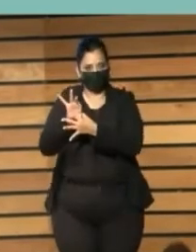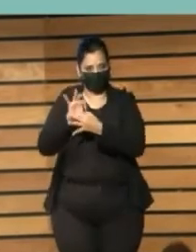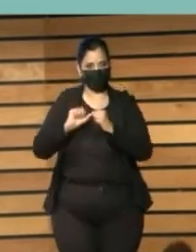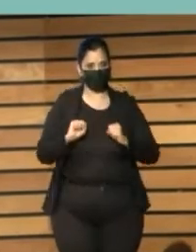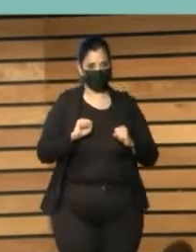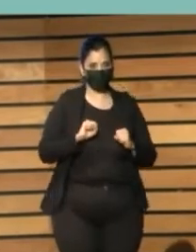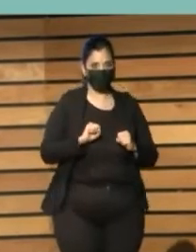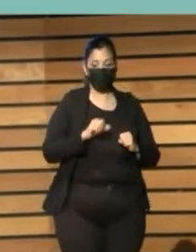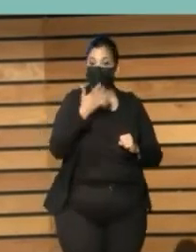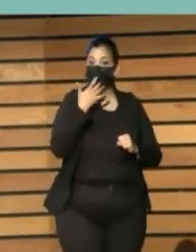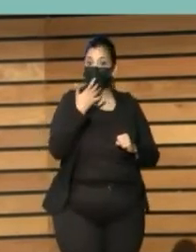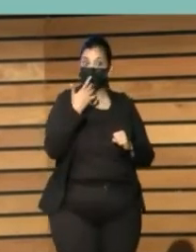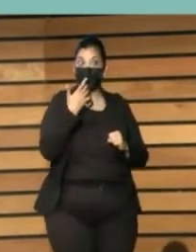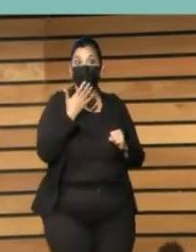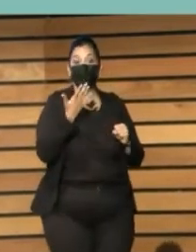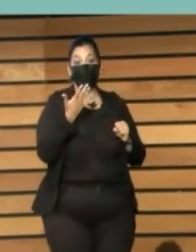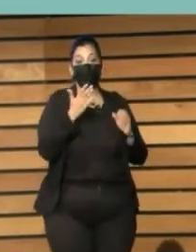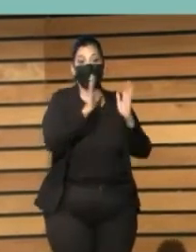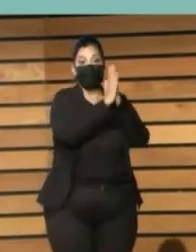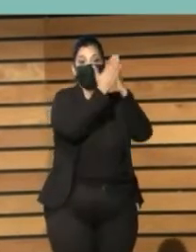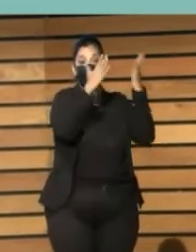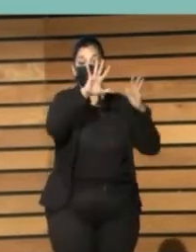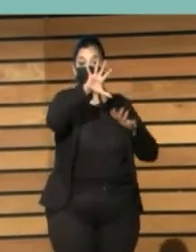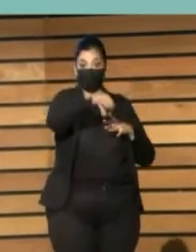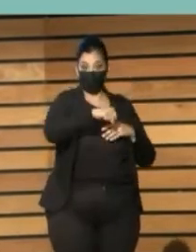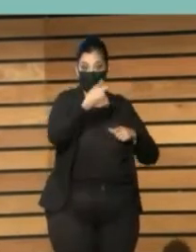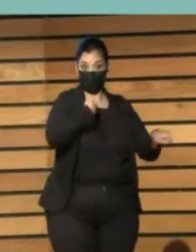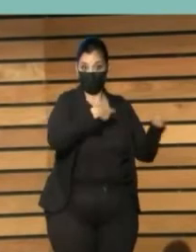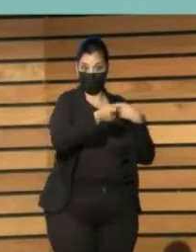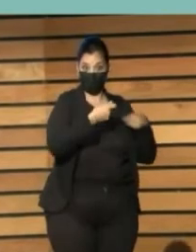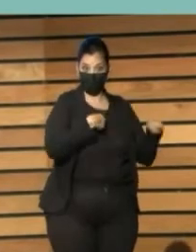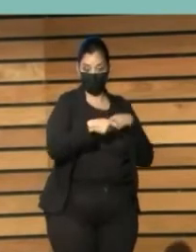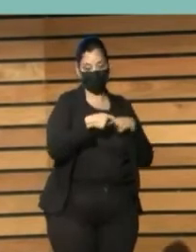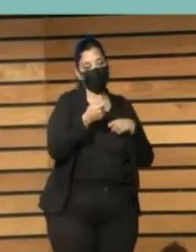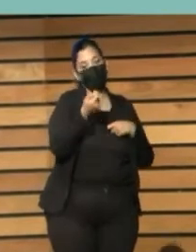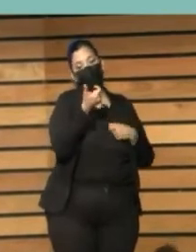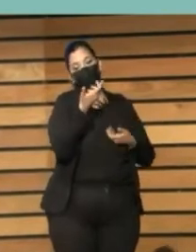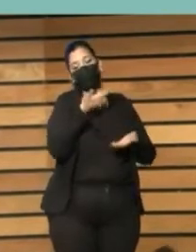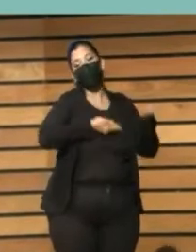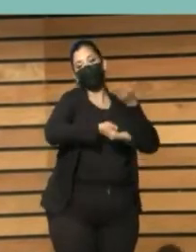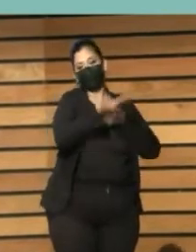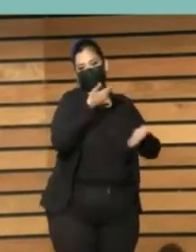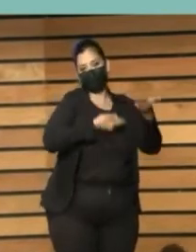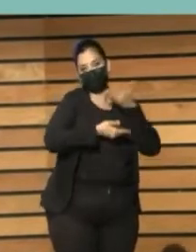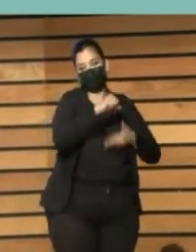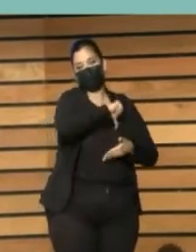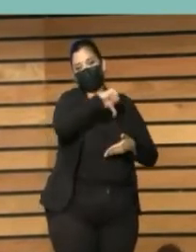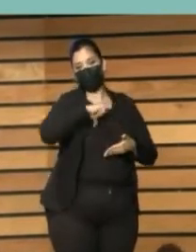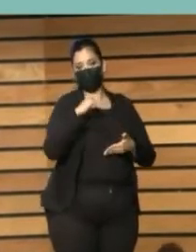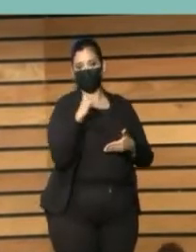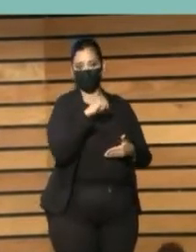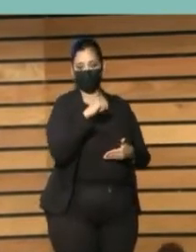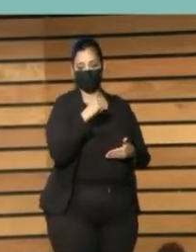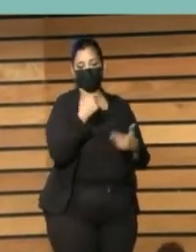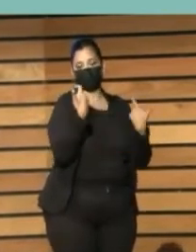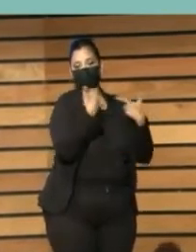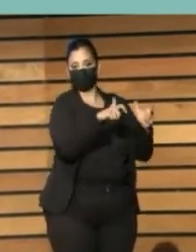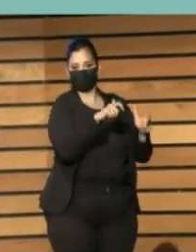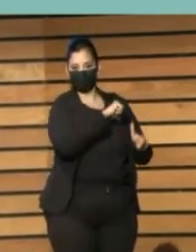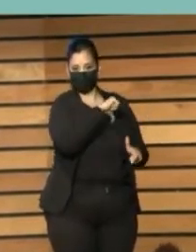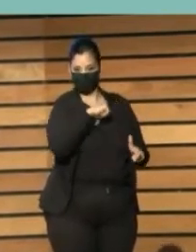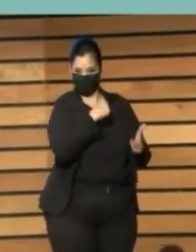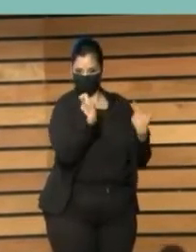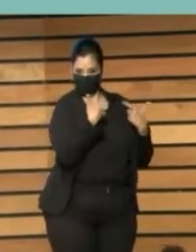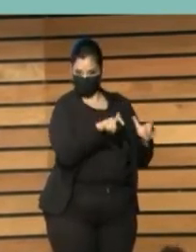Las librerías sería más bien colaborativo con el sector privado que luego os cuento cómo lo estamos haciendo.